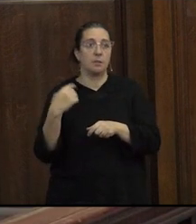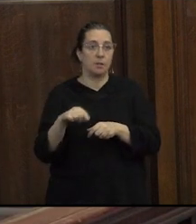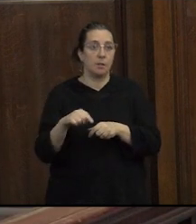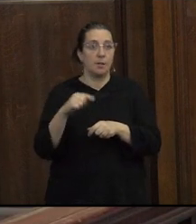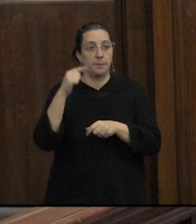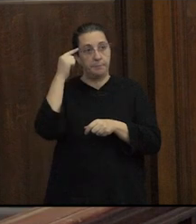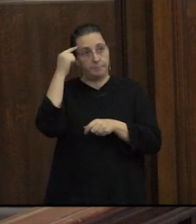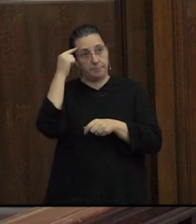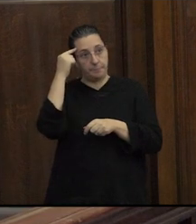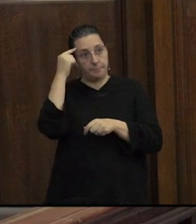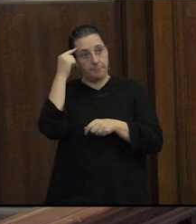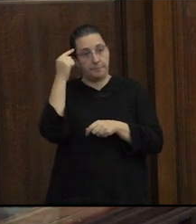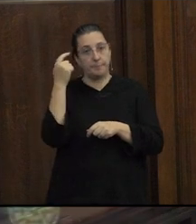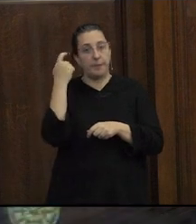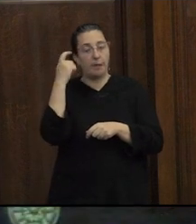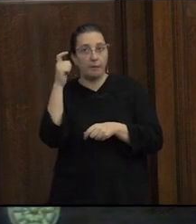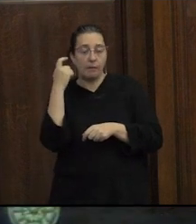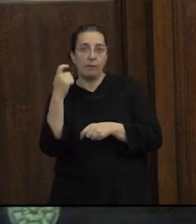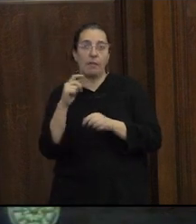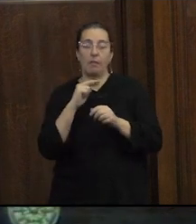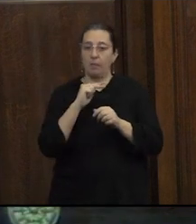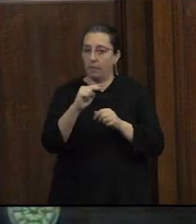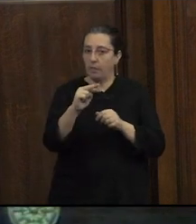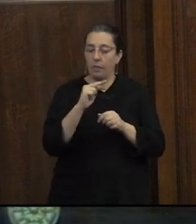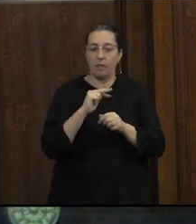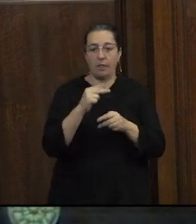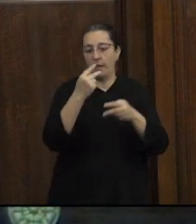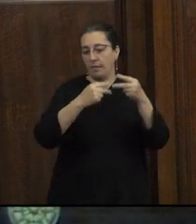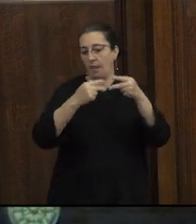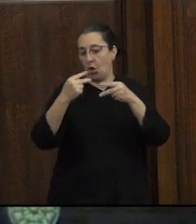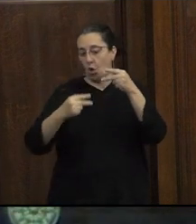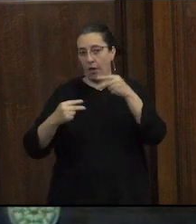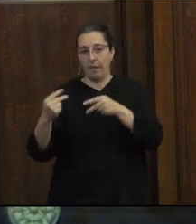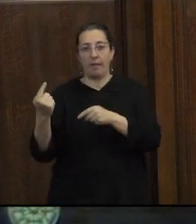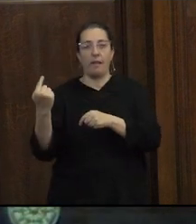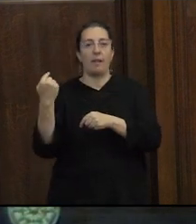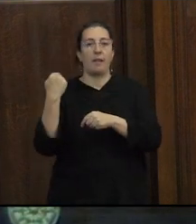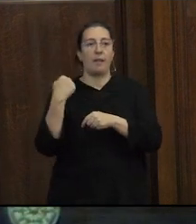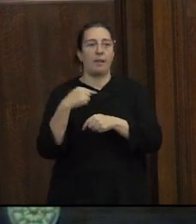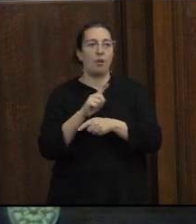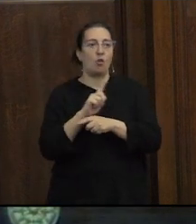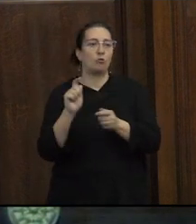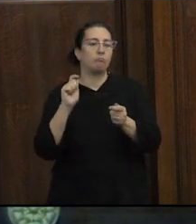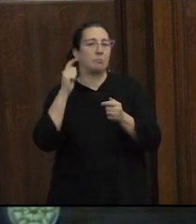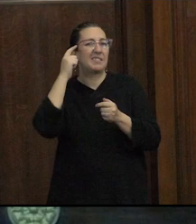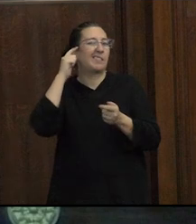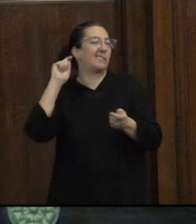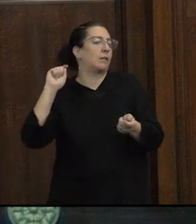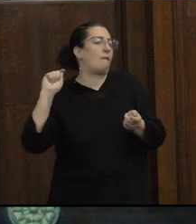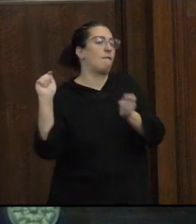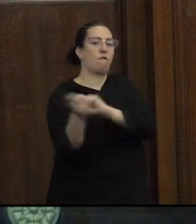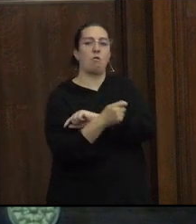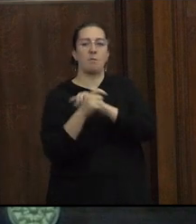coexistentes y en heterogeneidades antes que pensar en transformaciones totales y lineales